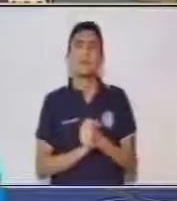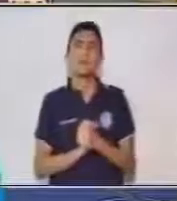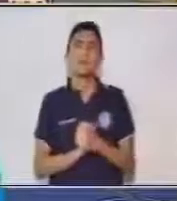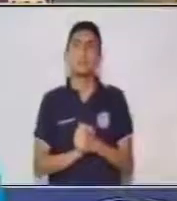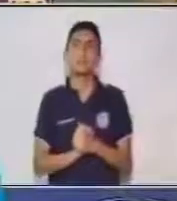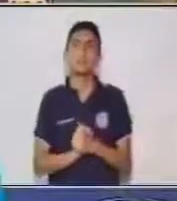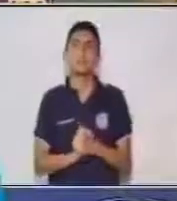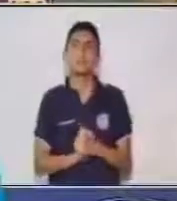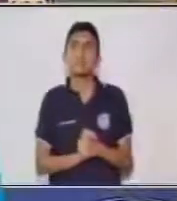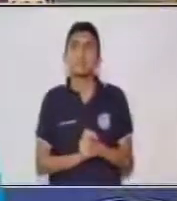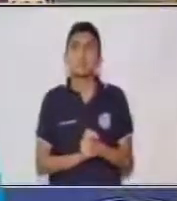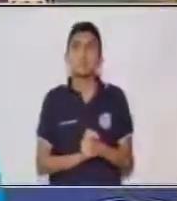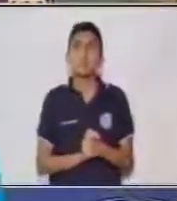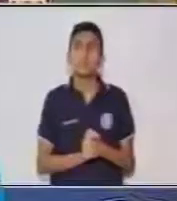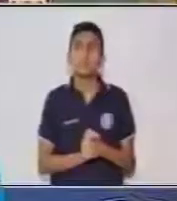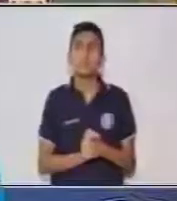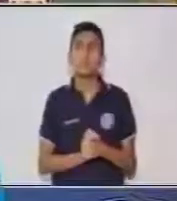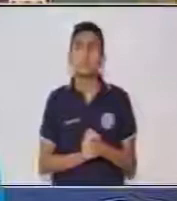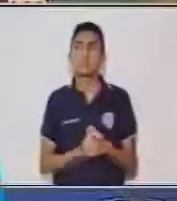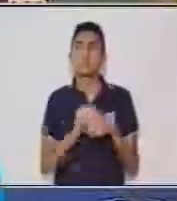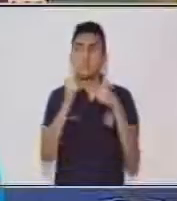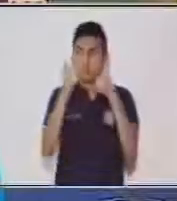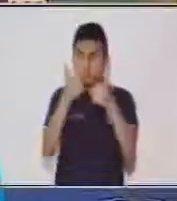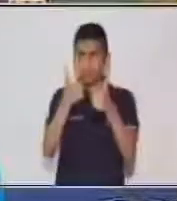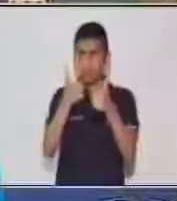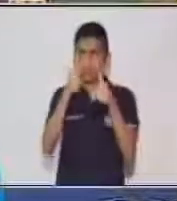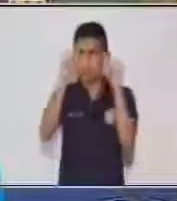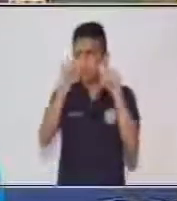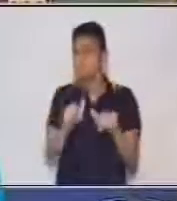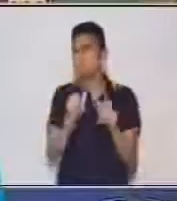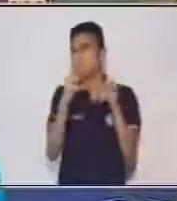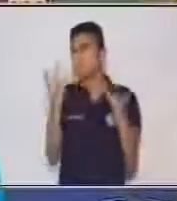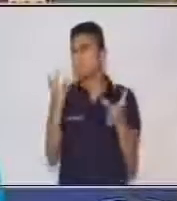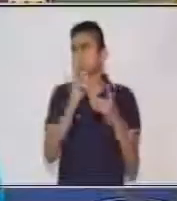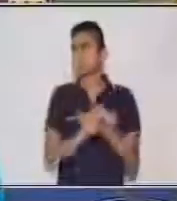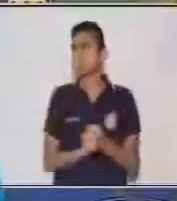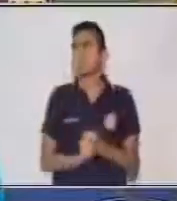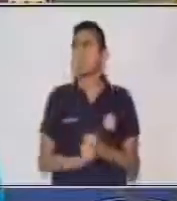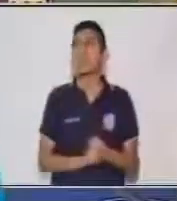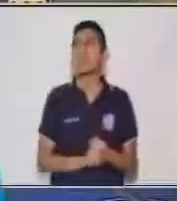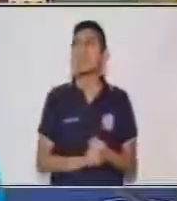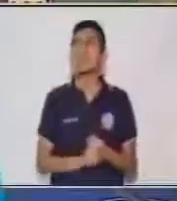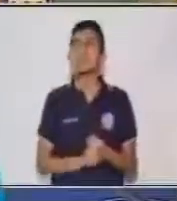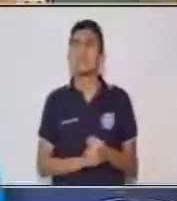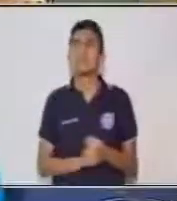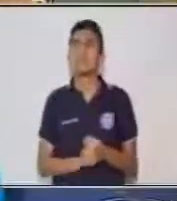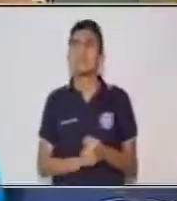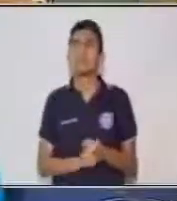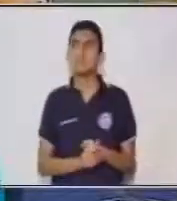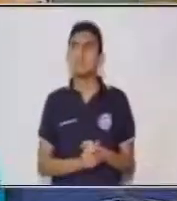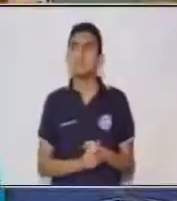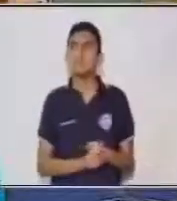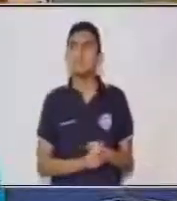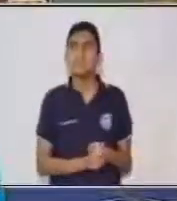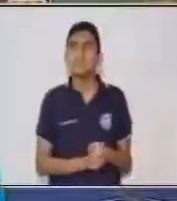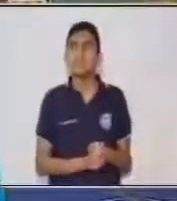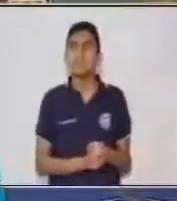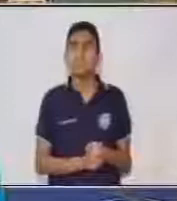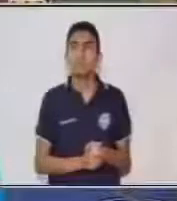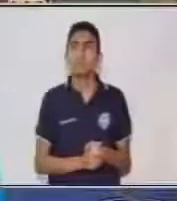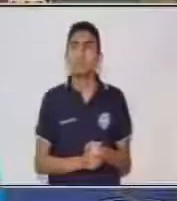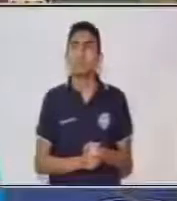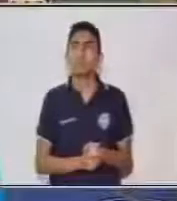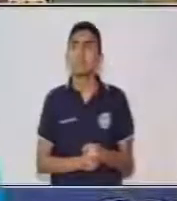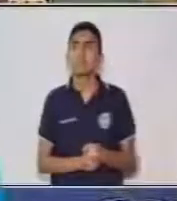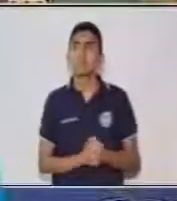números que nos hacen falta. Muy bien. Entonces, ahora nos están indicando